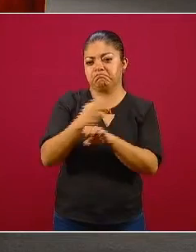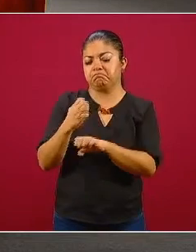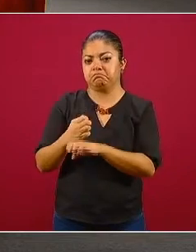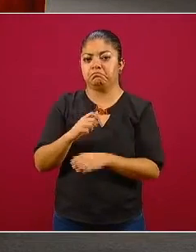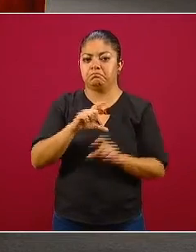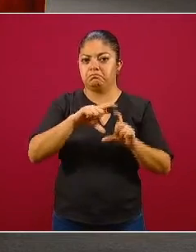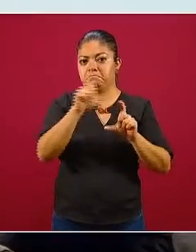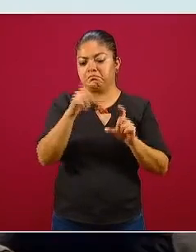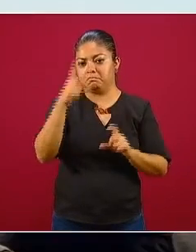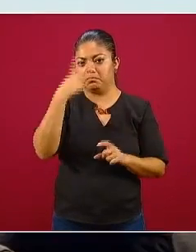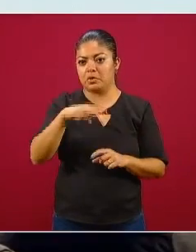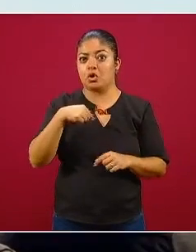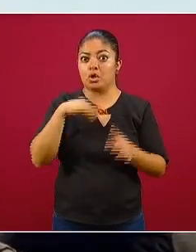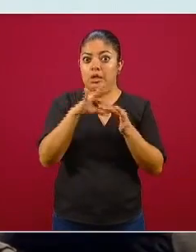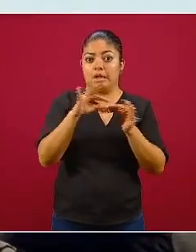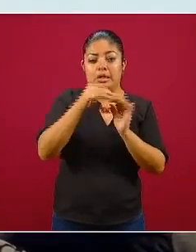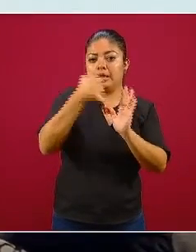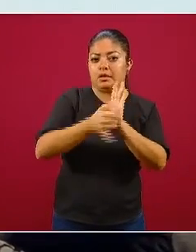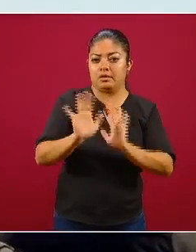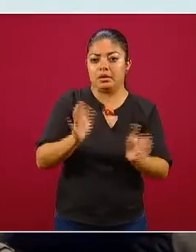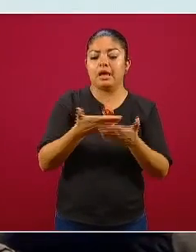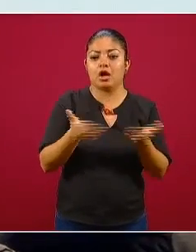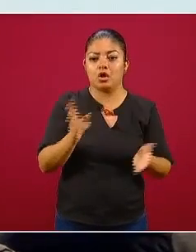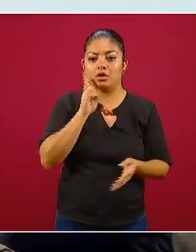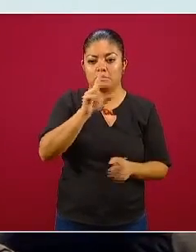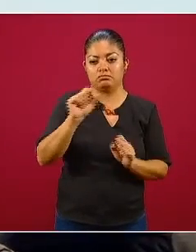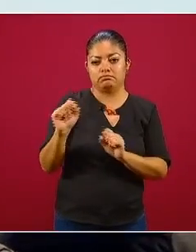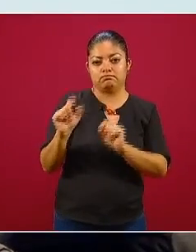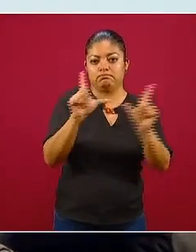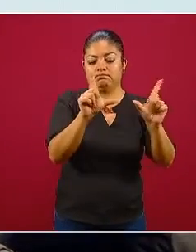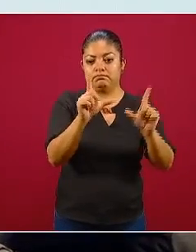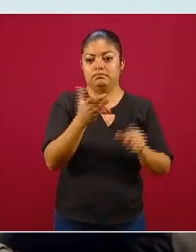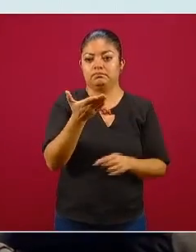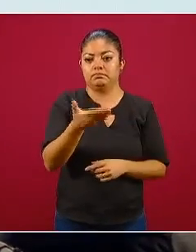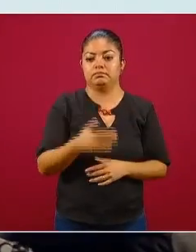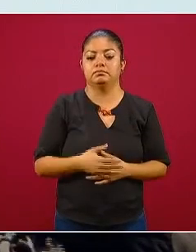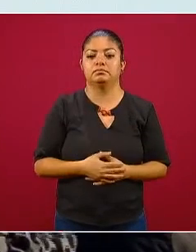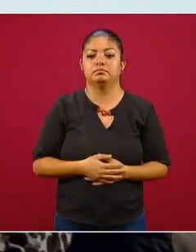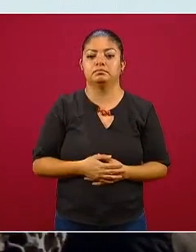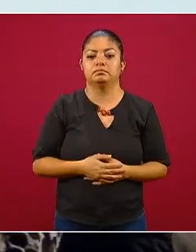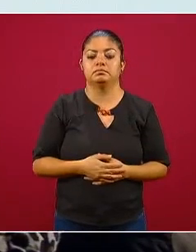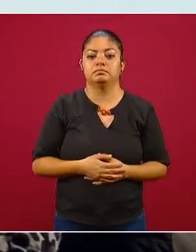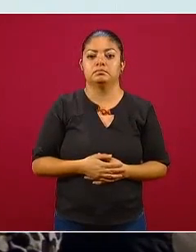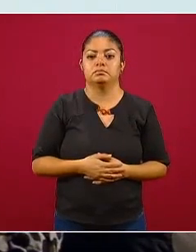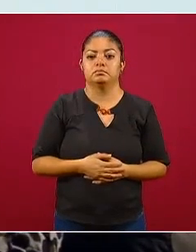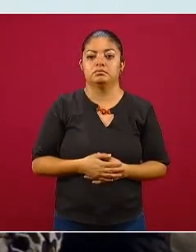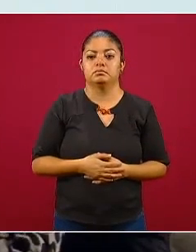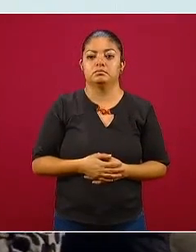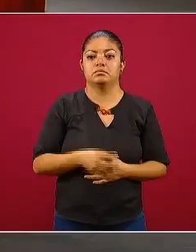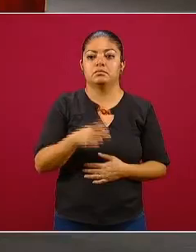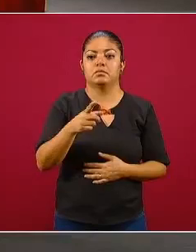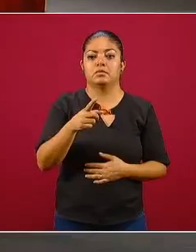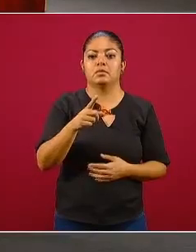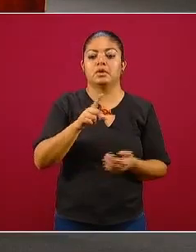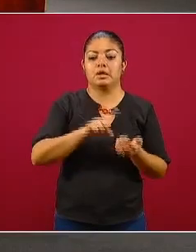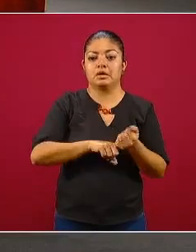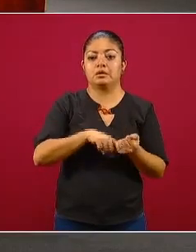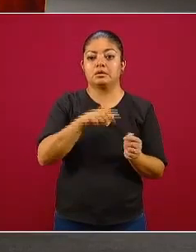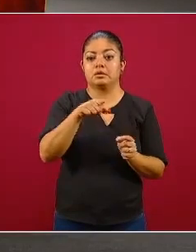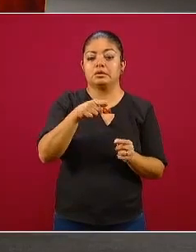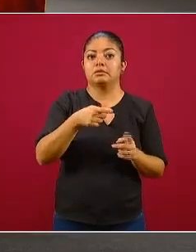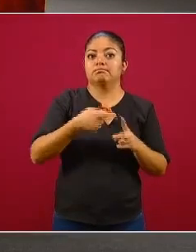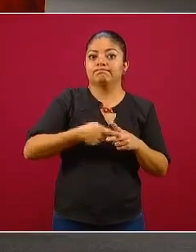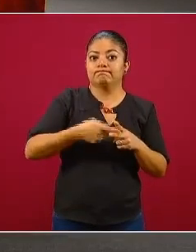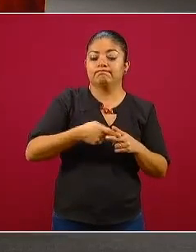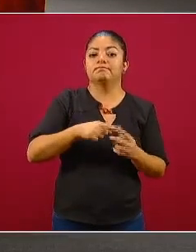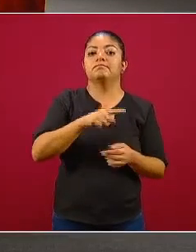ya no entro en tantos detalles, vamos a ver ahora en la siguiente diapositiva lo que hay de proyección para